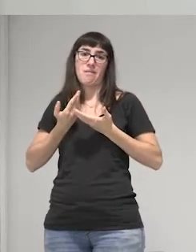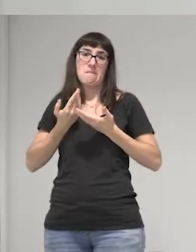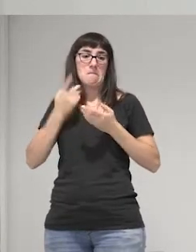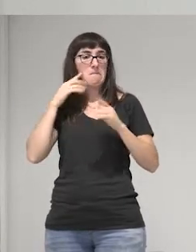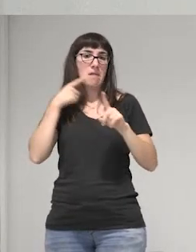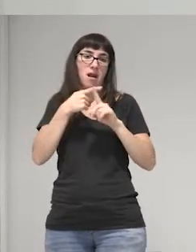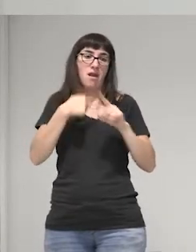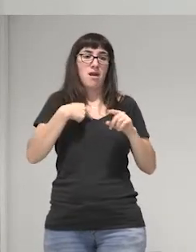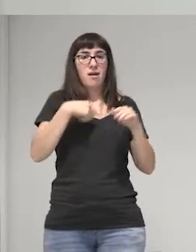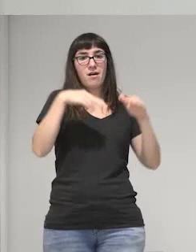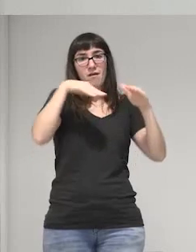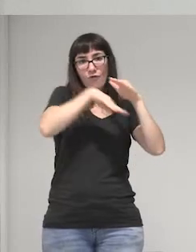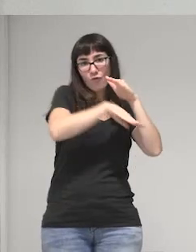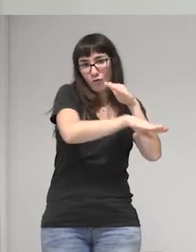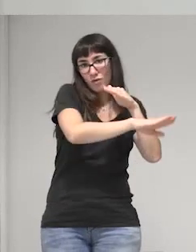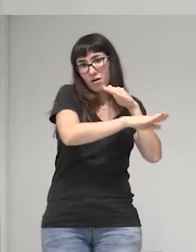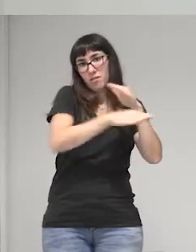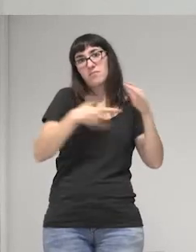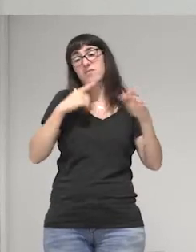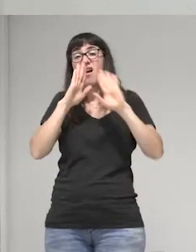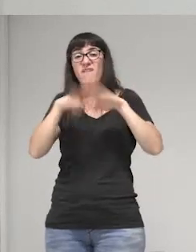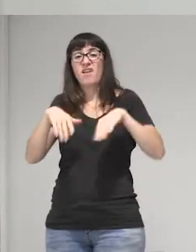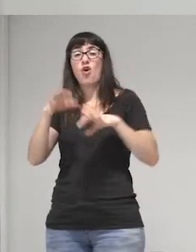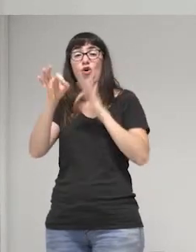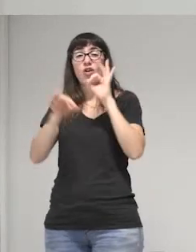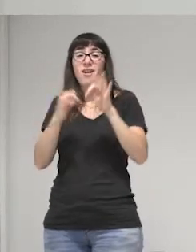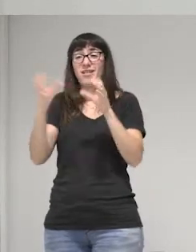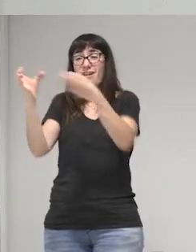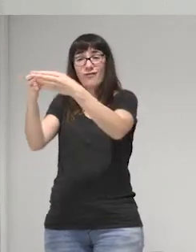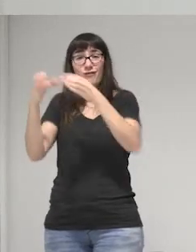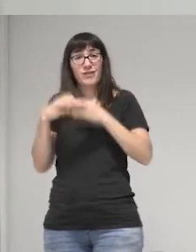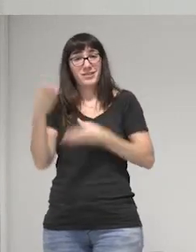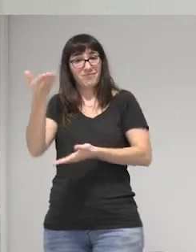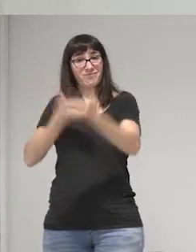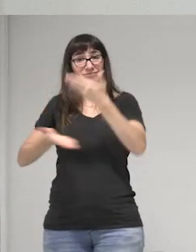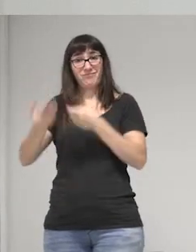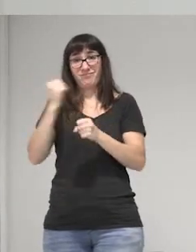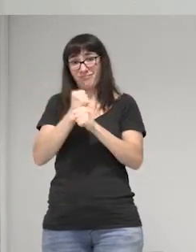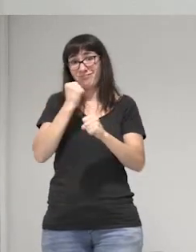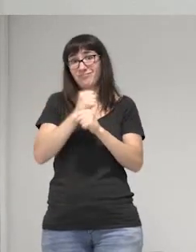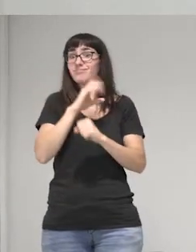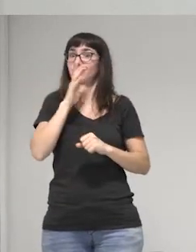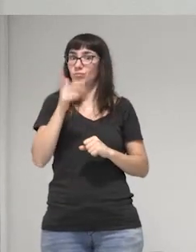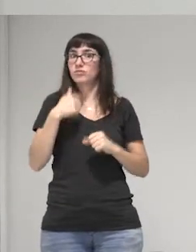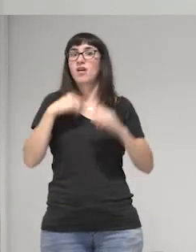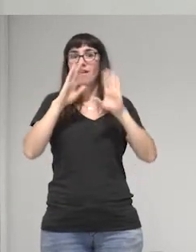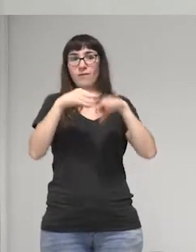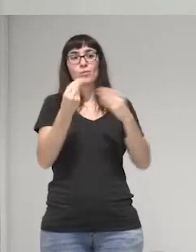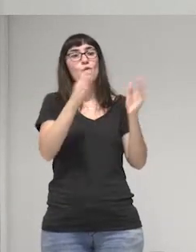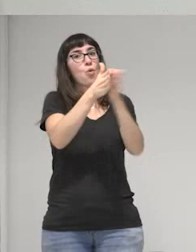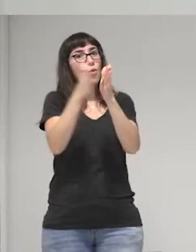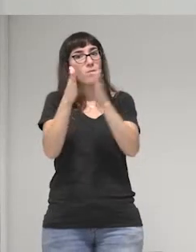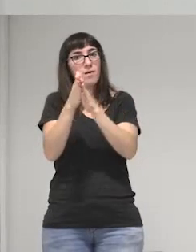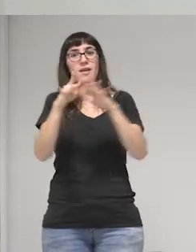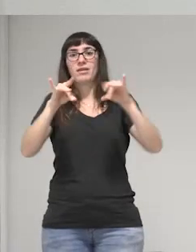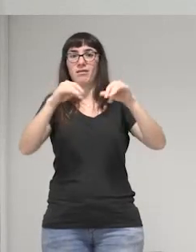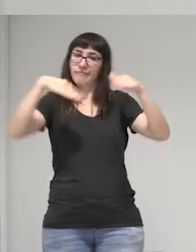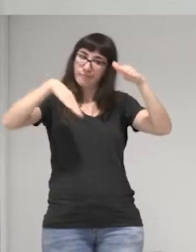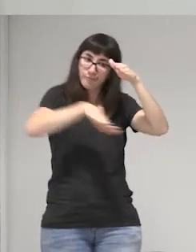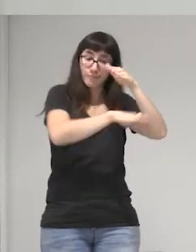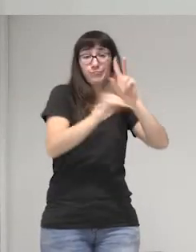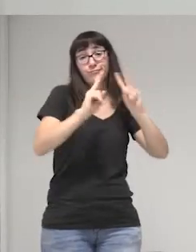organización bueno es un trabajo entre organizaciones entonces así es como hemos enterrado a muchas compañeras en